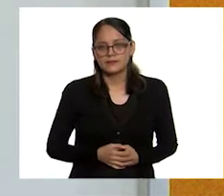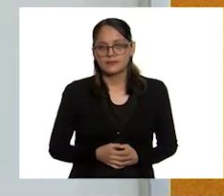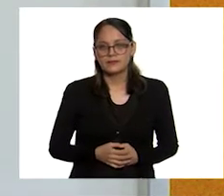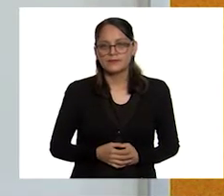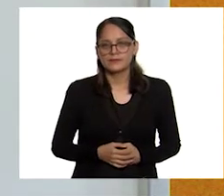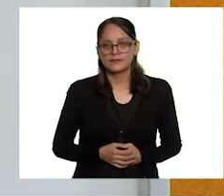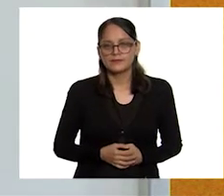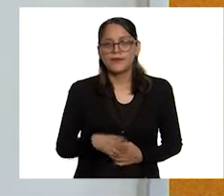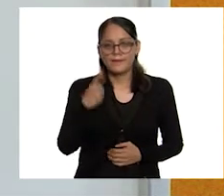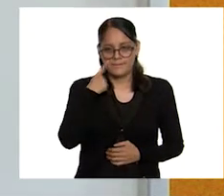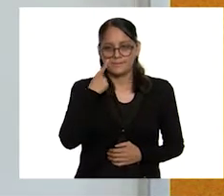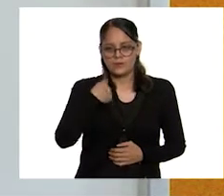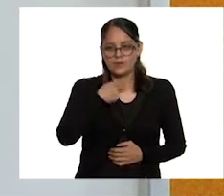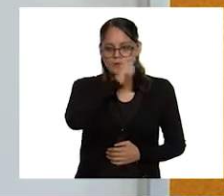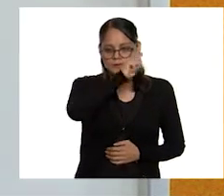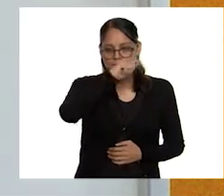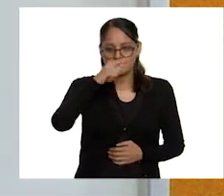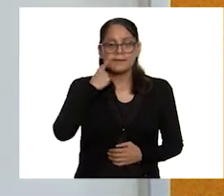Ajá.